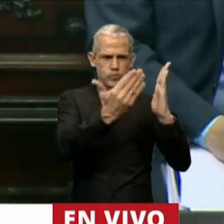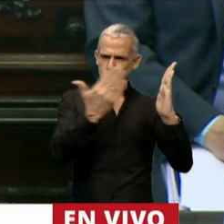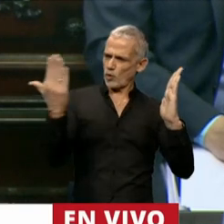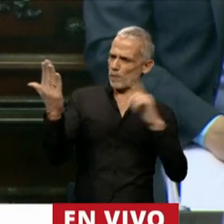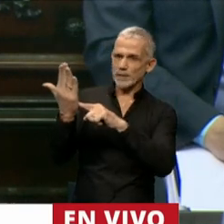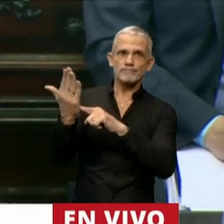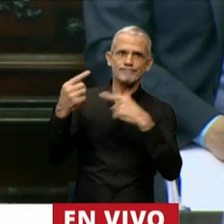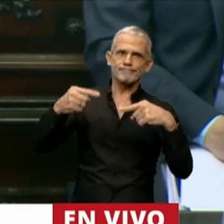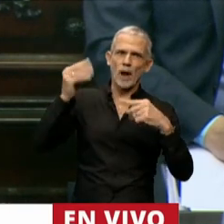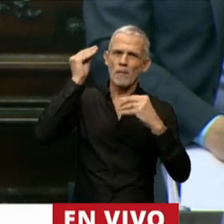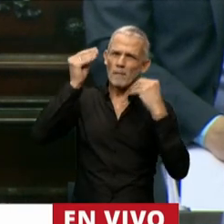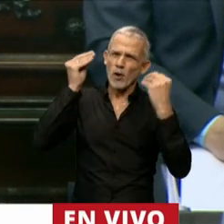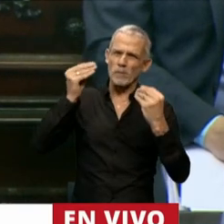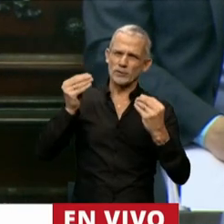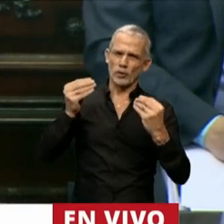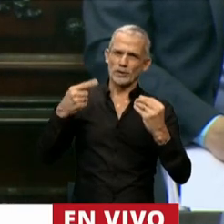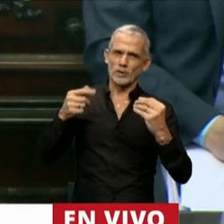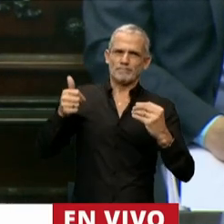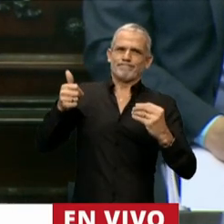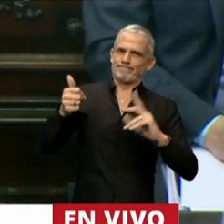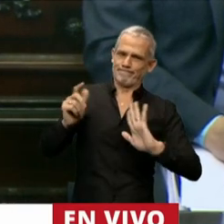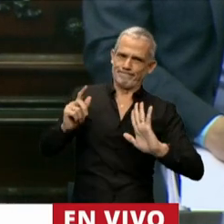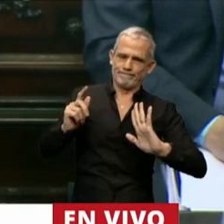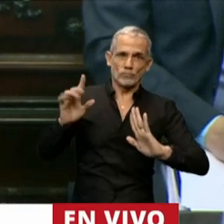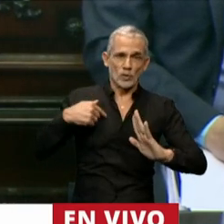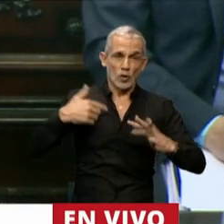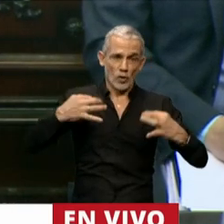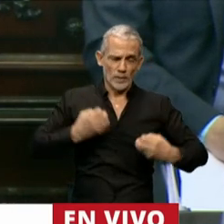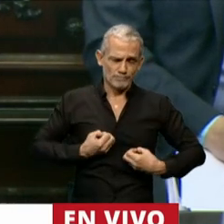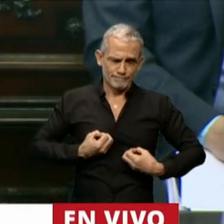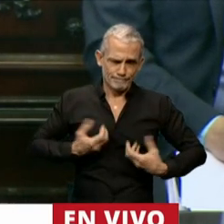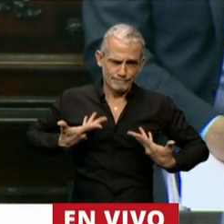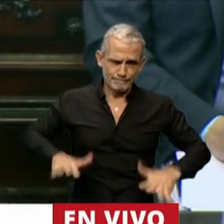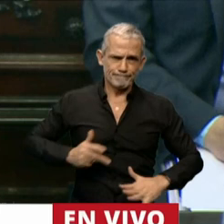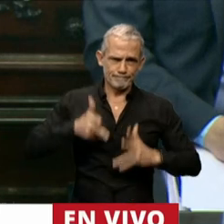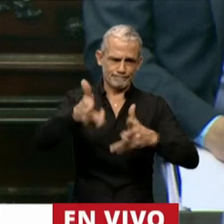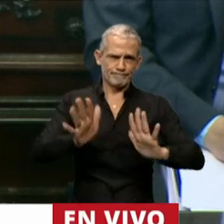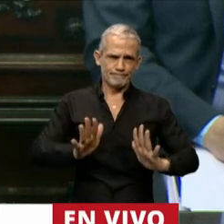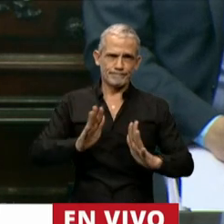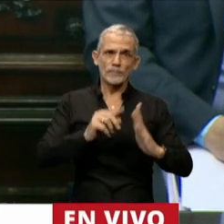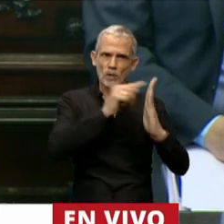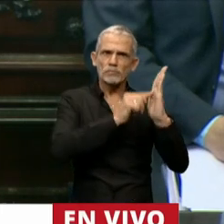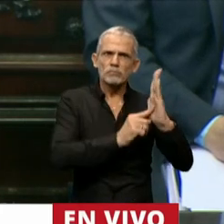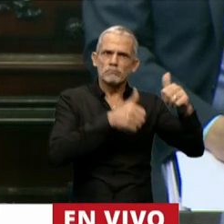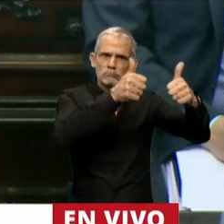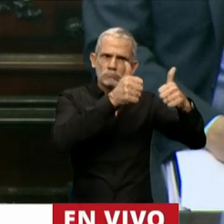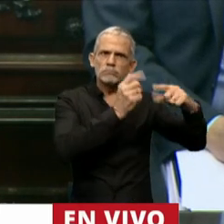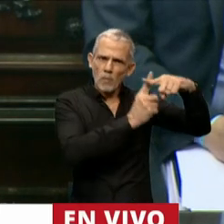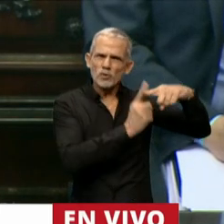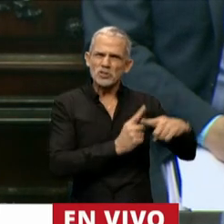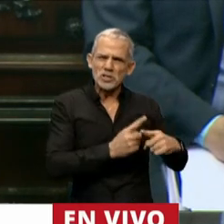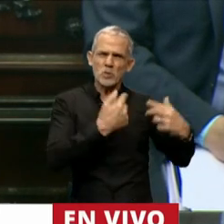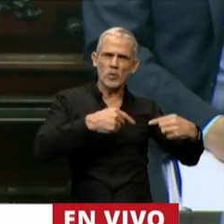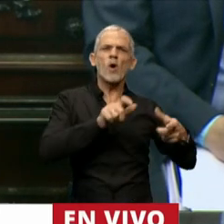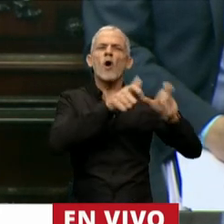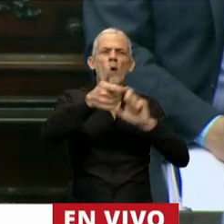preocupaciones. Yo no sería justo si no les diría que a pesar de estas virtudes, de estas fortalezas, de la